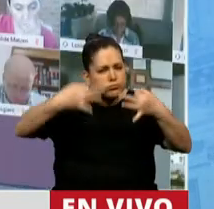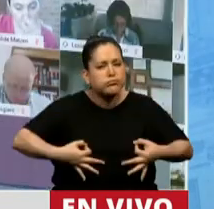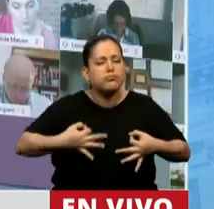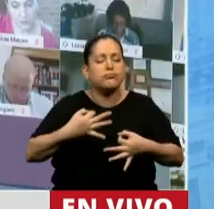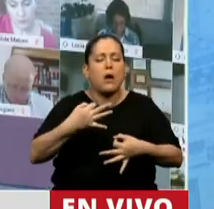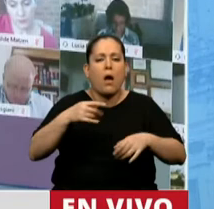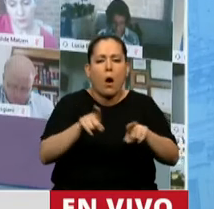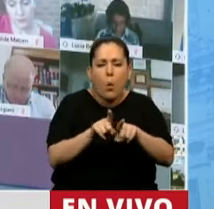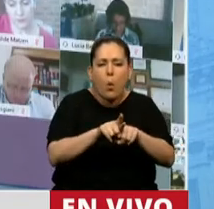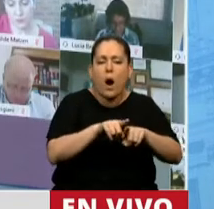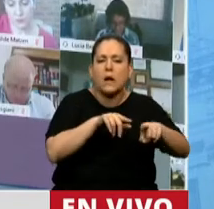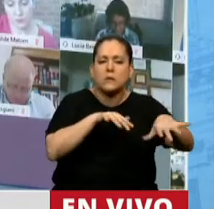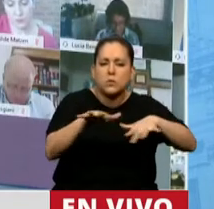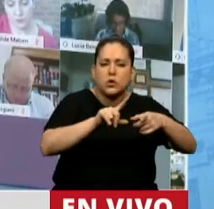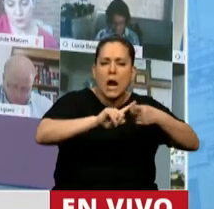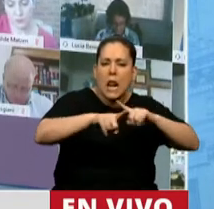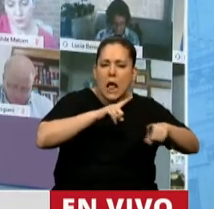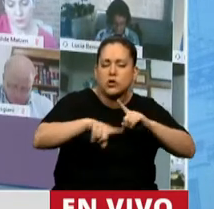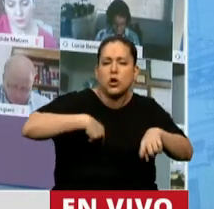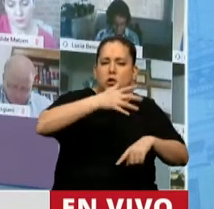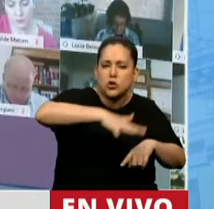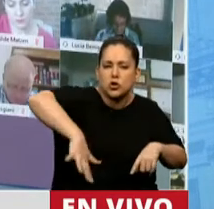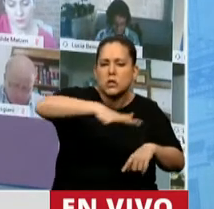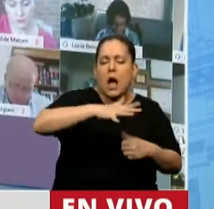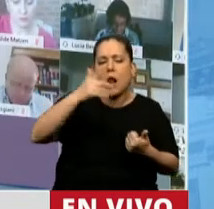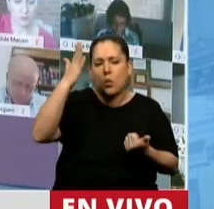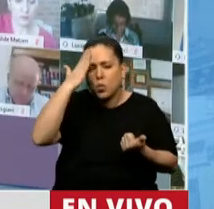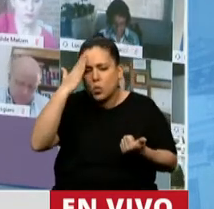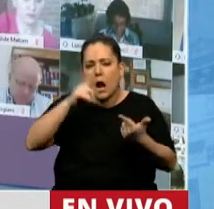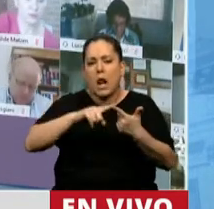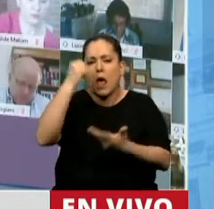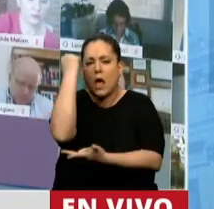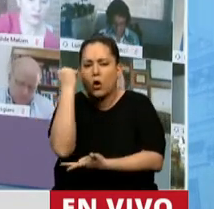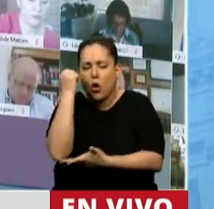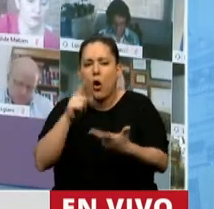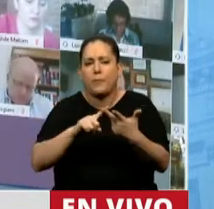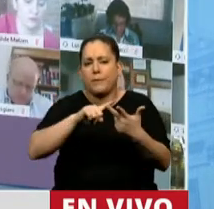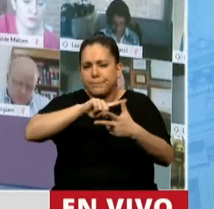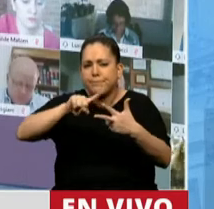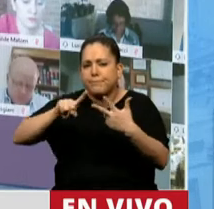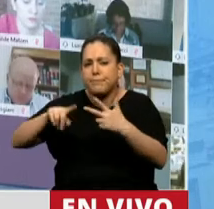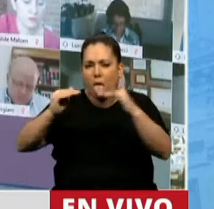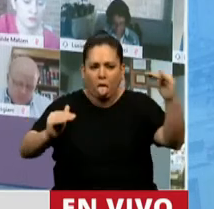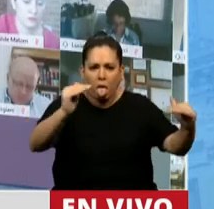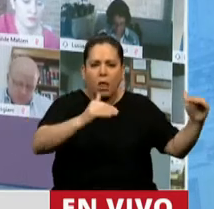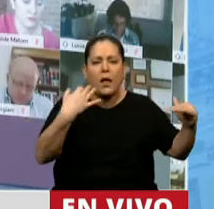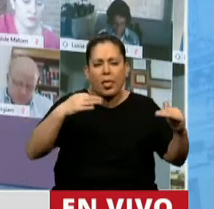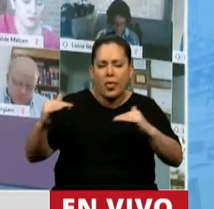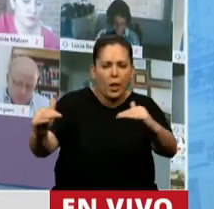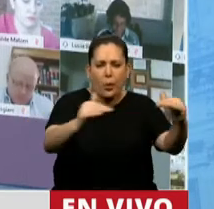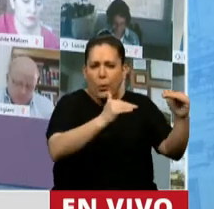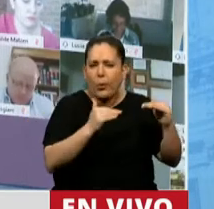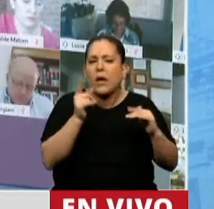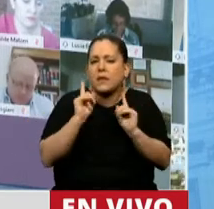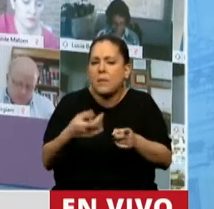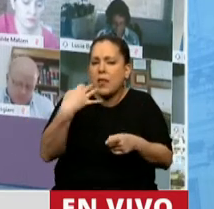equilibrios de las relaciones sociales, culturales, económicas, en pos del bien común. Y que no es sino el paradigma